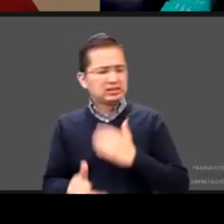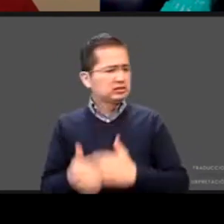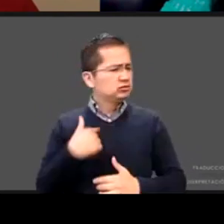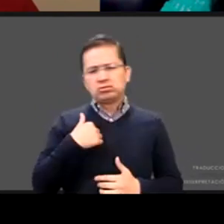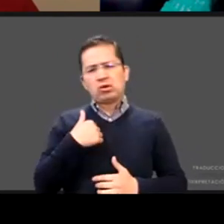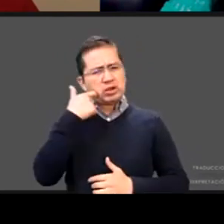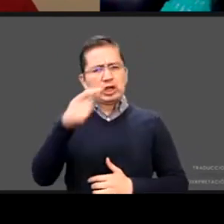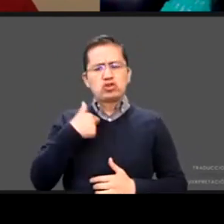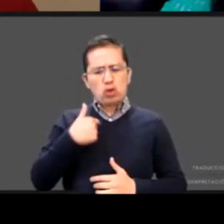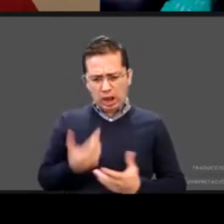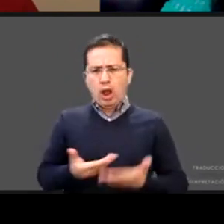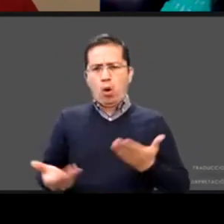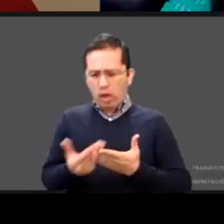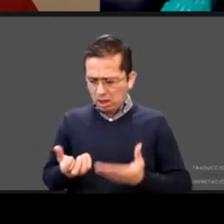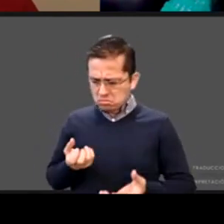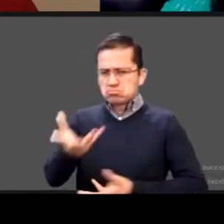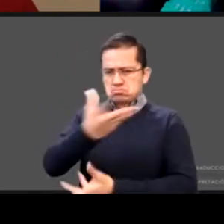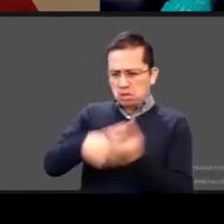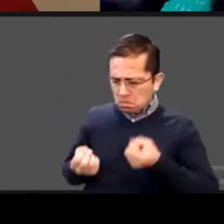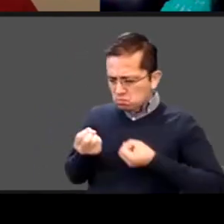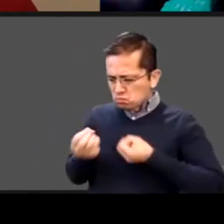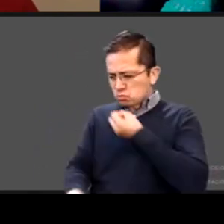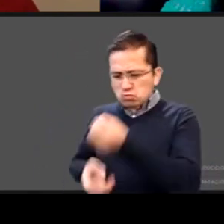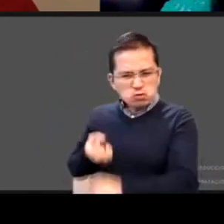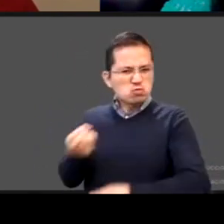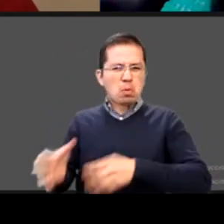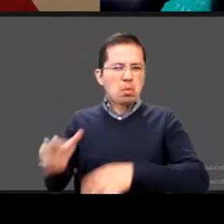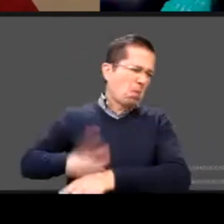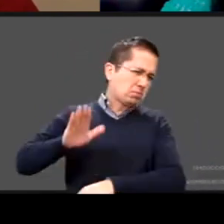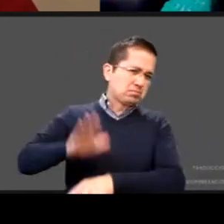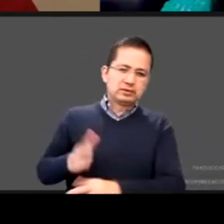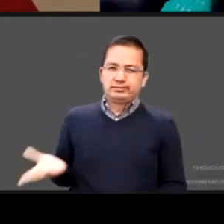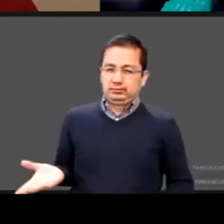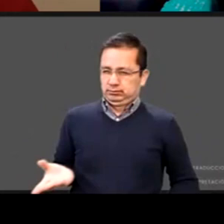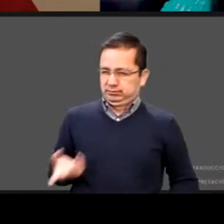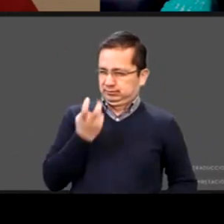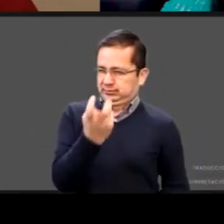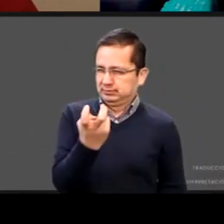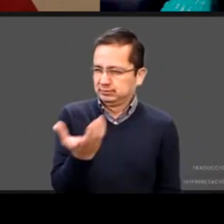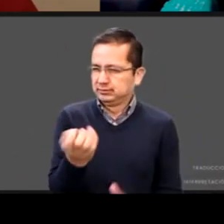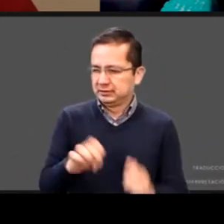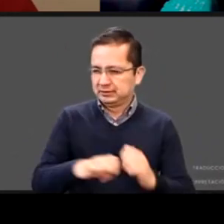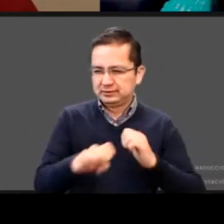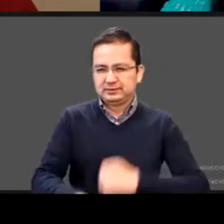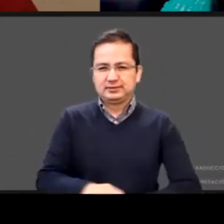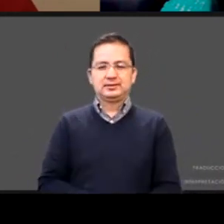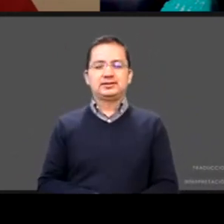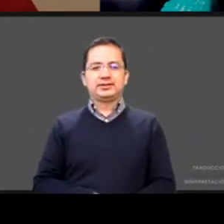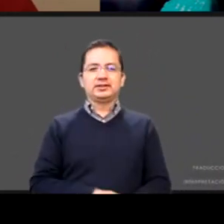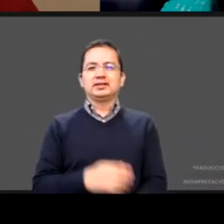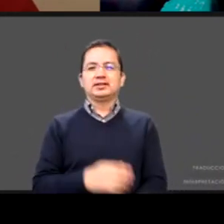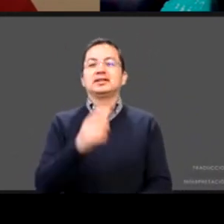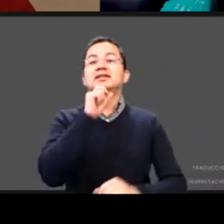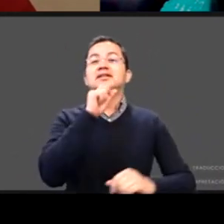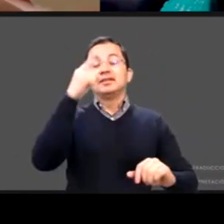las cosas que necesita y eso lo quiero poner como un reto en cuanto a la parte de desarrollo